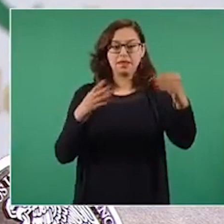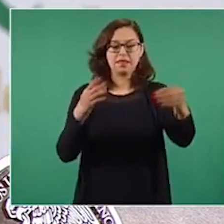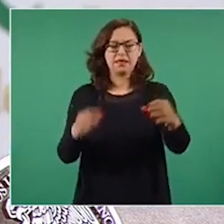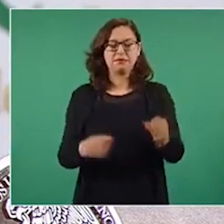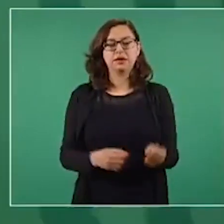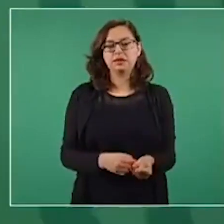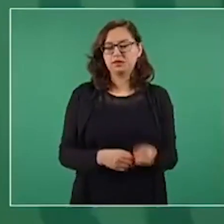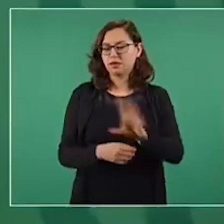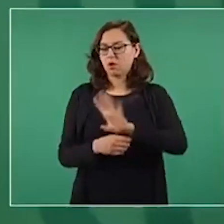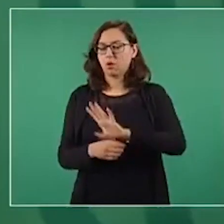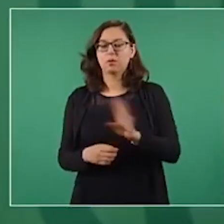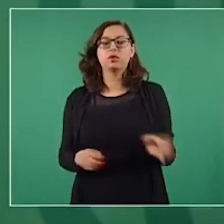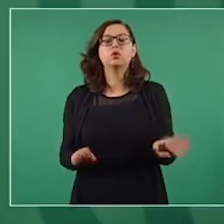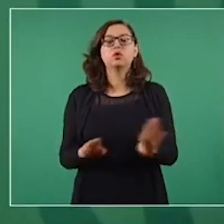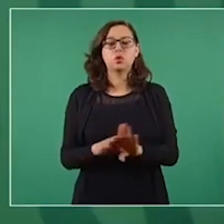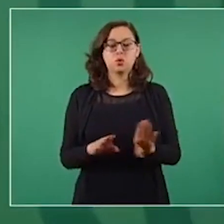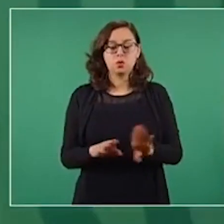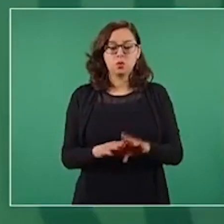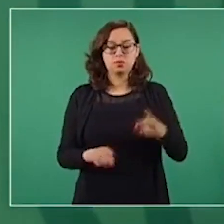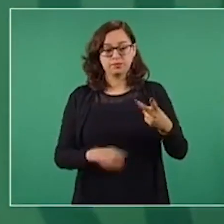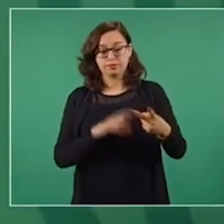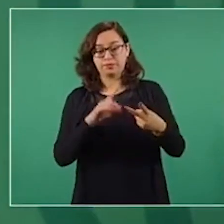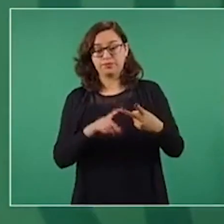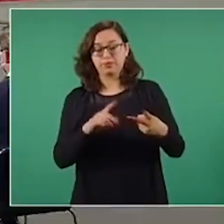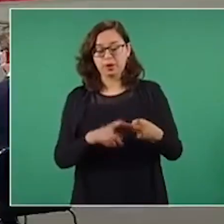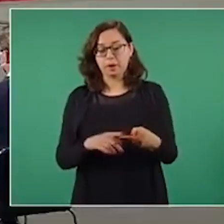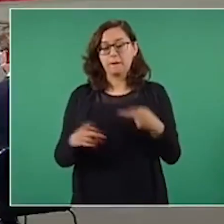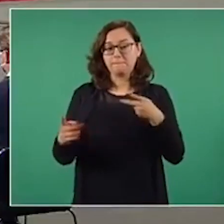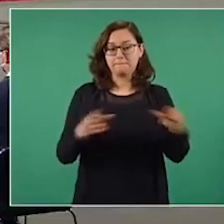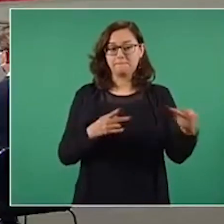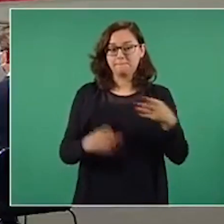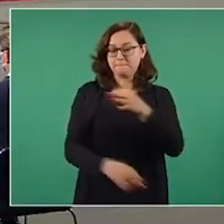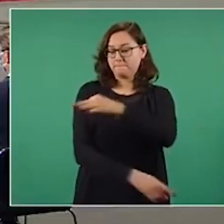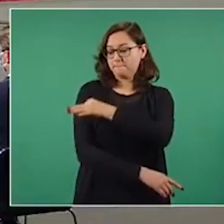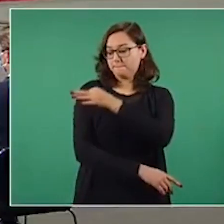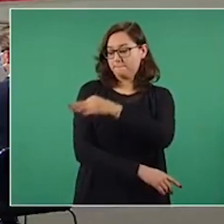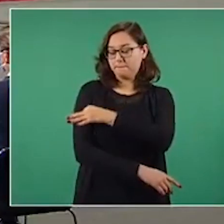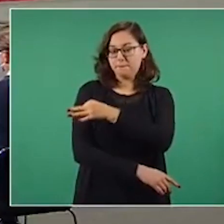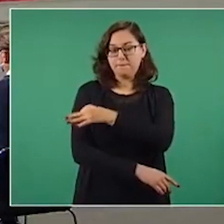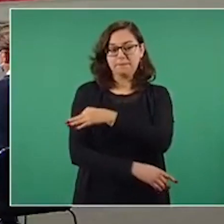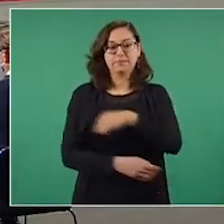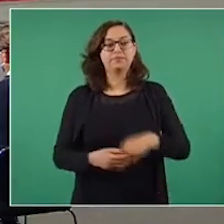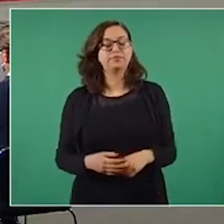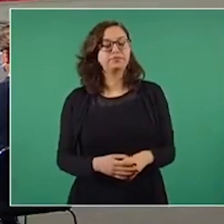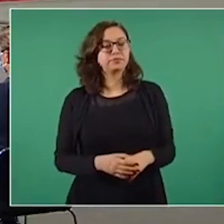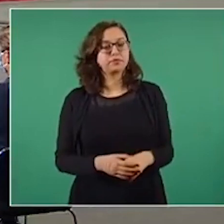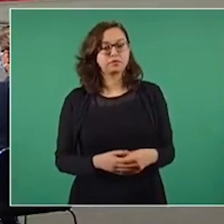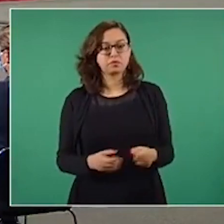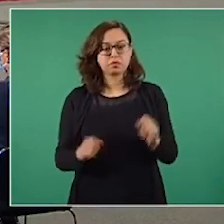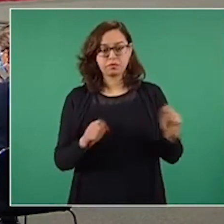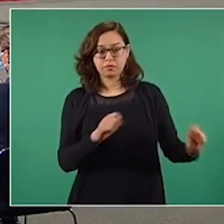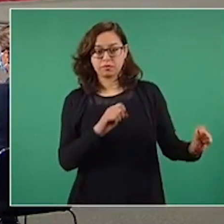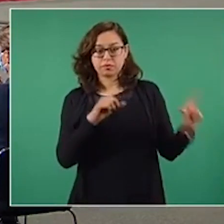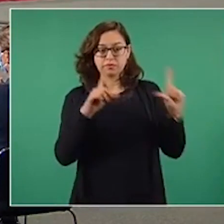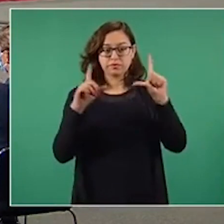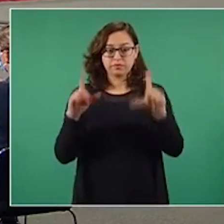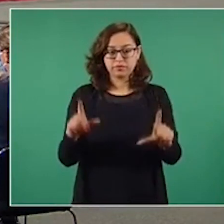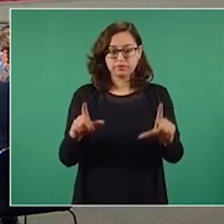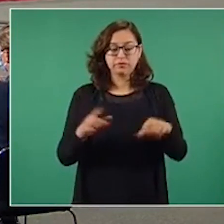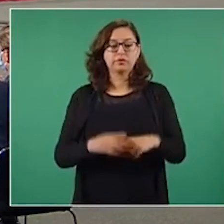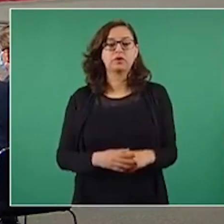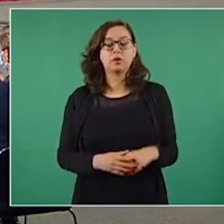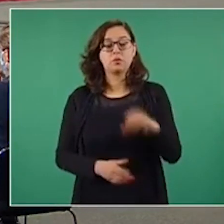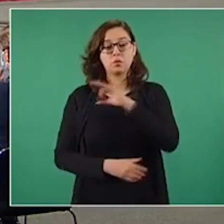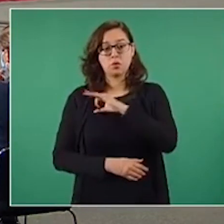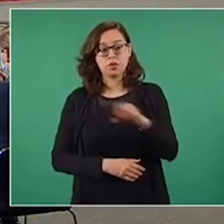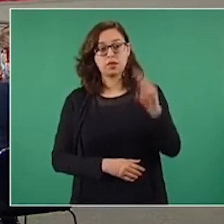programa de vacunación contra COVID. Si me pasan la primera imagen, por favor, donde vemos la curva epidémica de casos estimados en